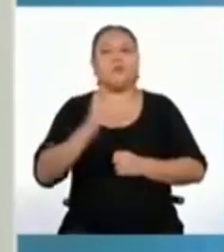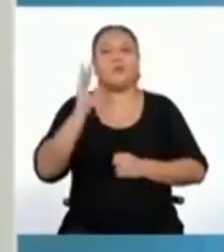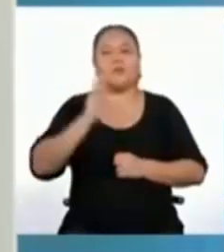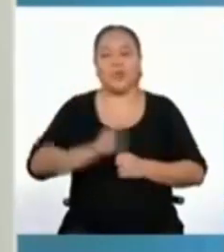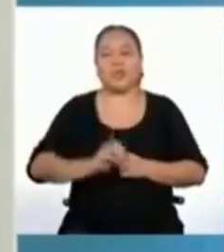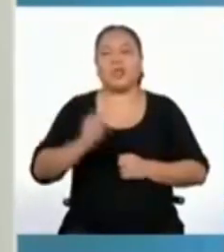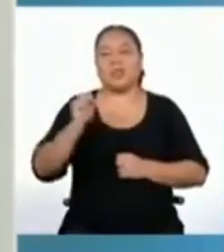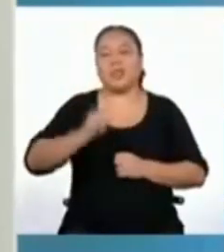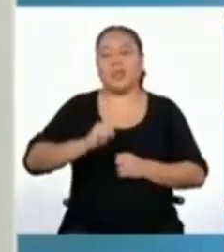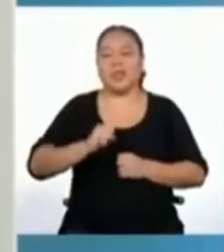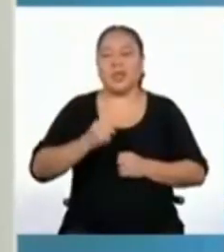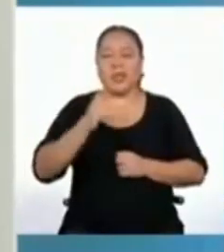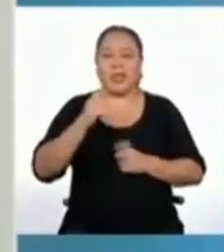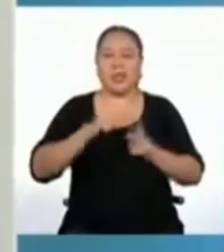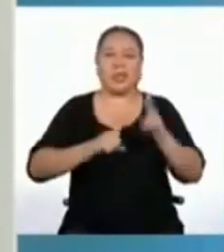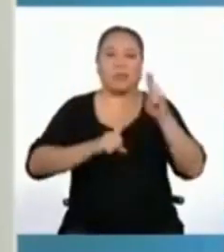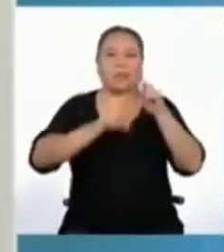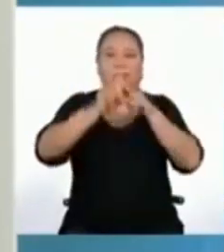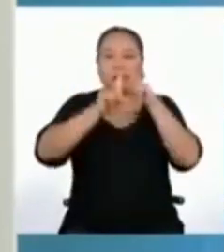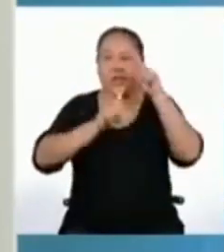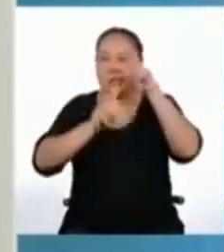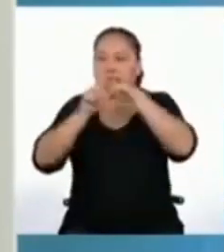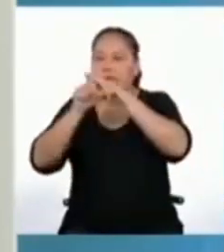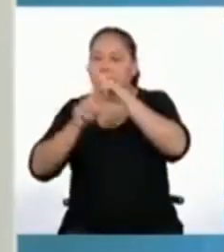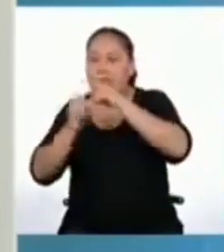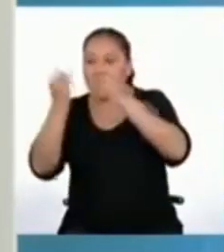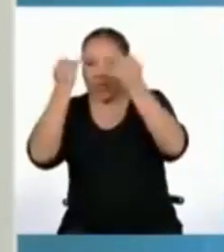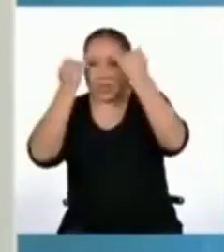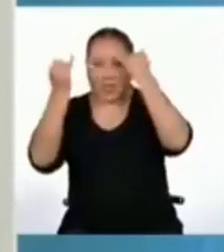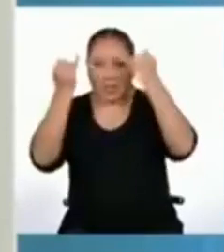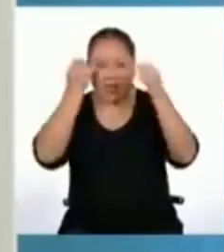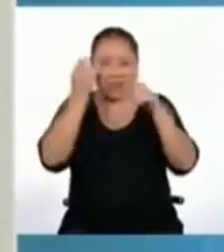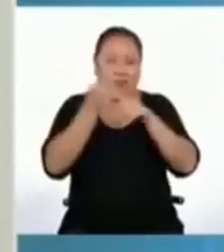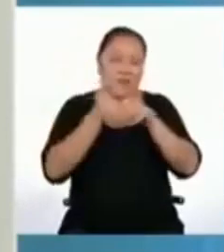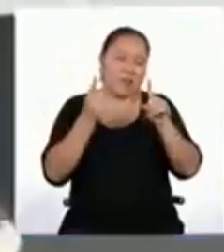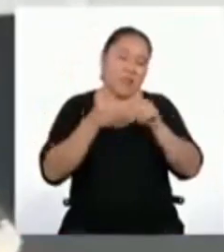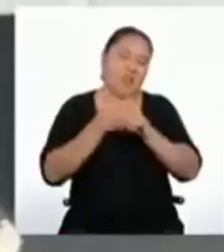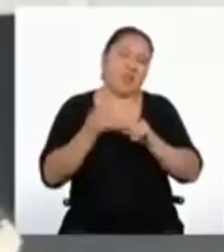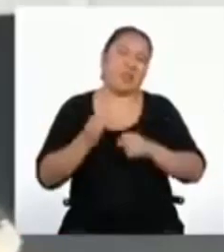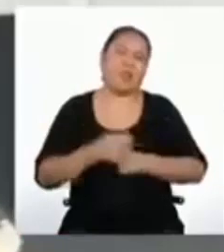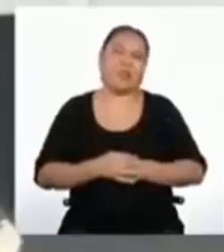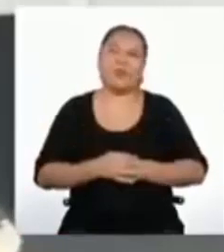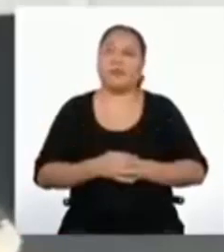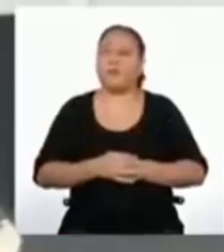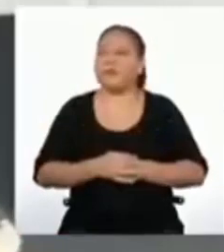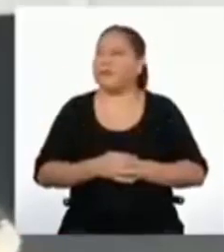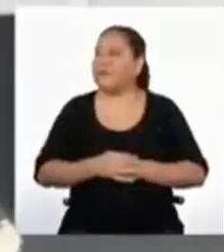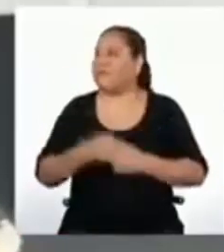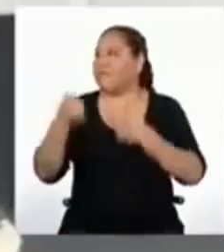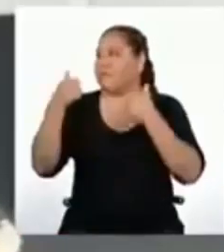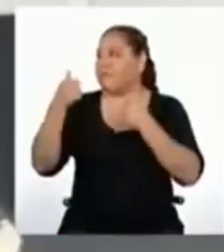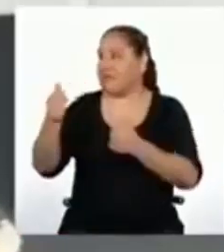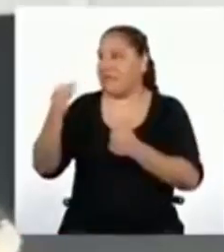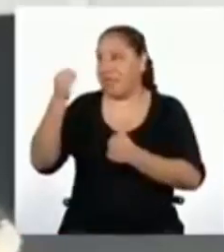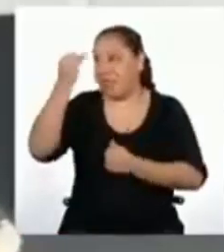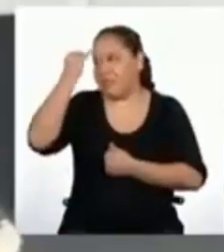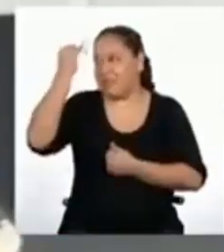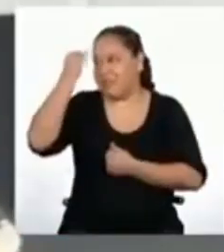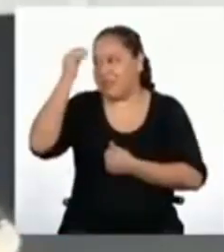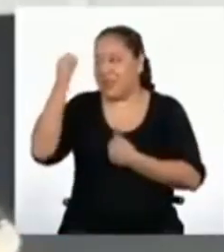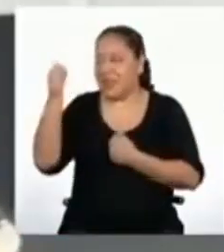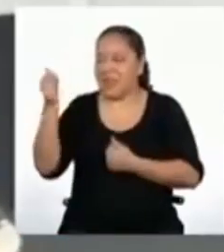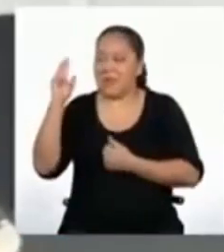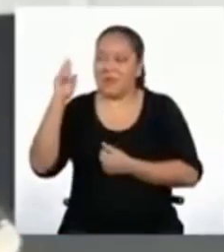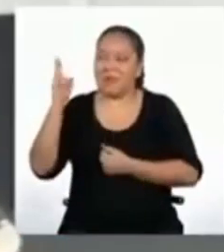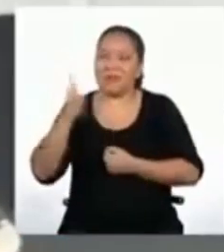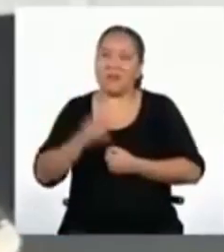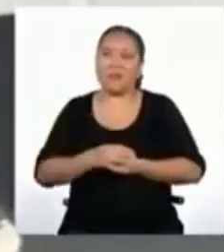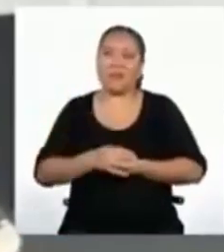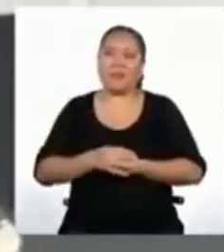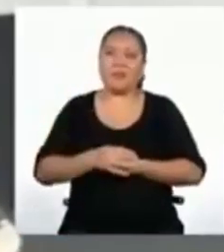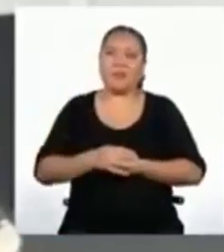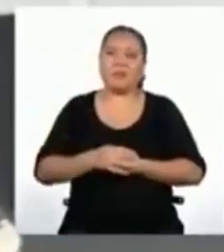muchas otras ideas. Más interesantes aún. Buenas a sus ideas, profesora.